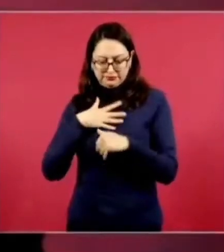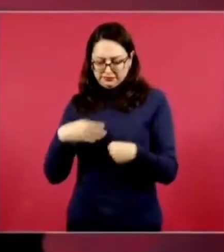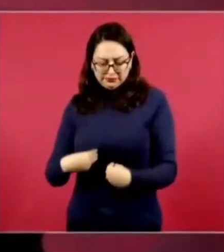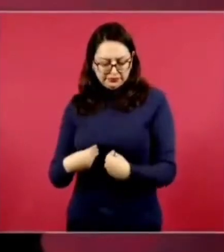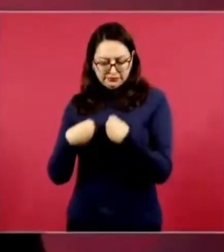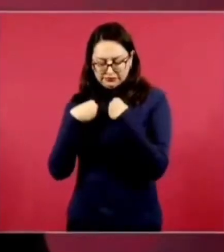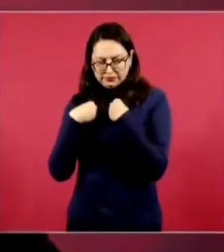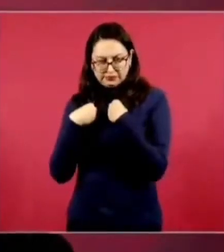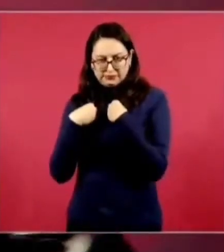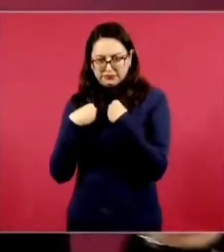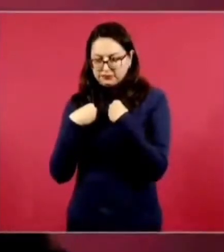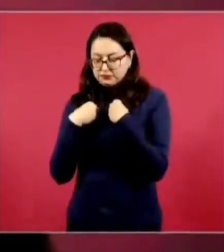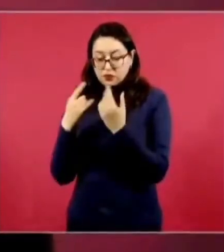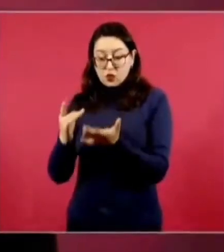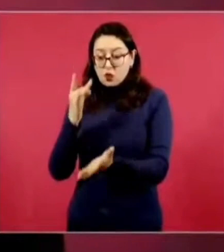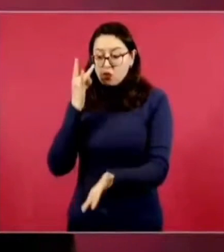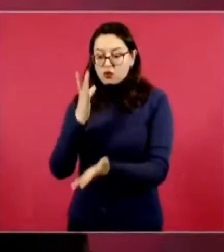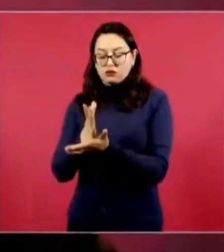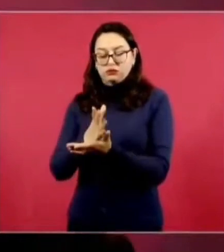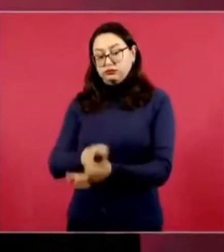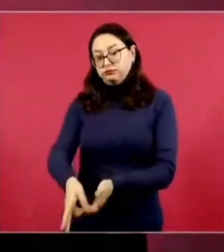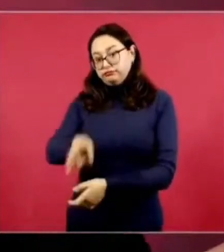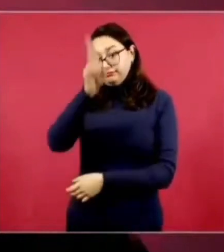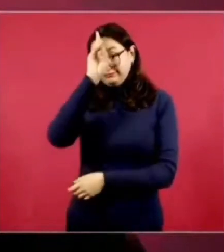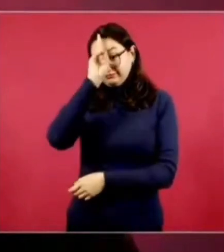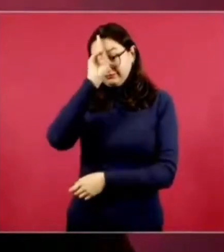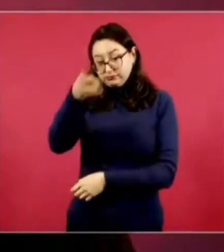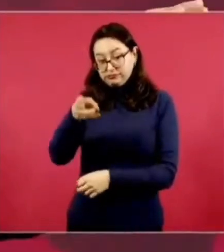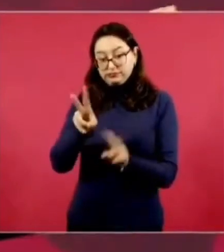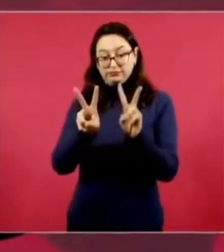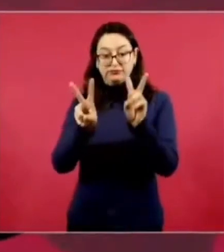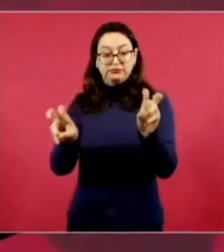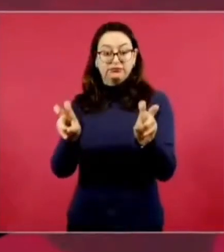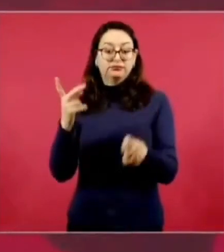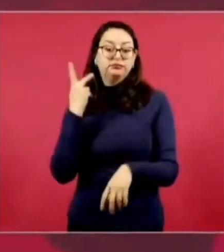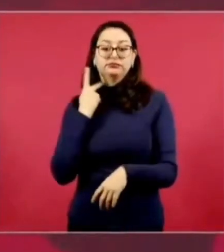vedado el tema político